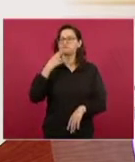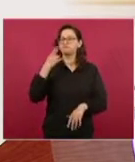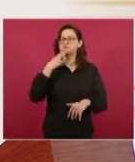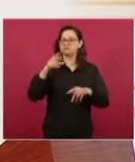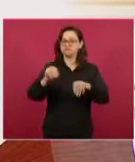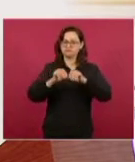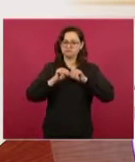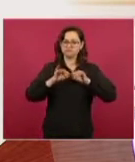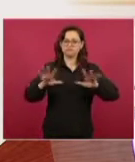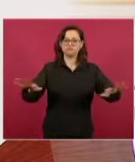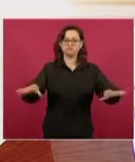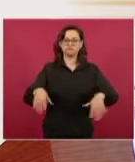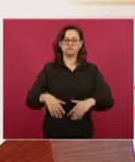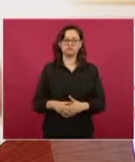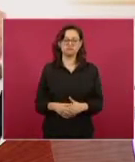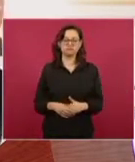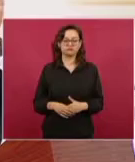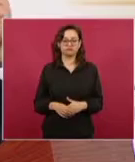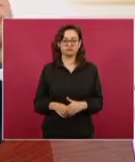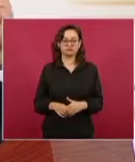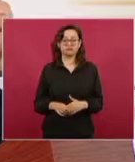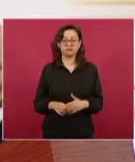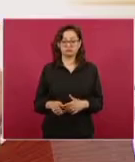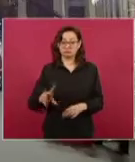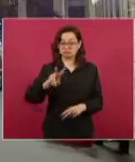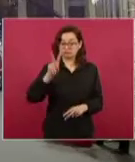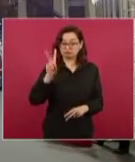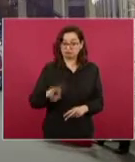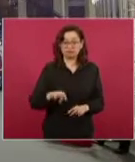en el mundo.